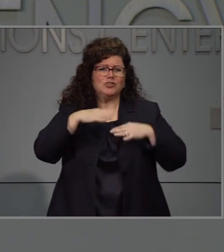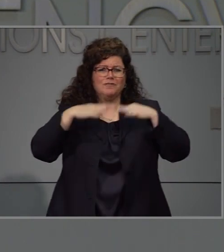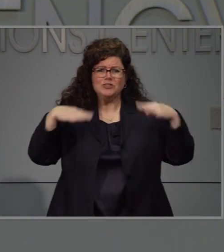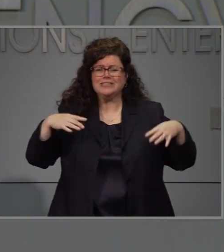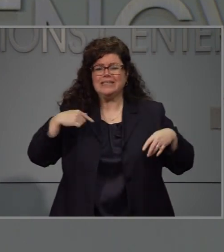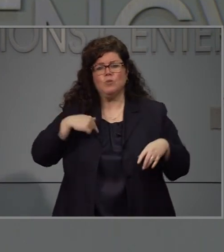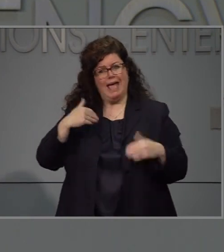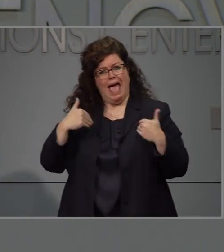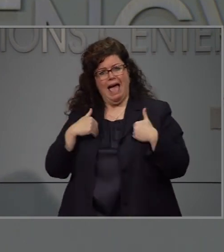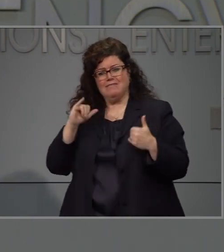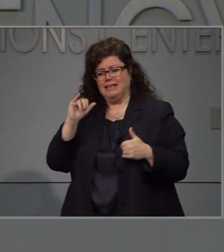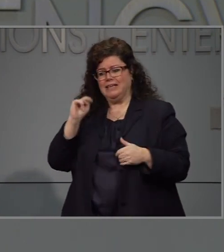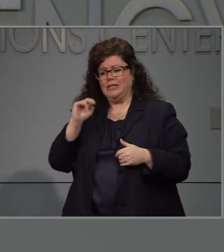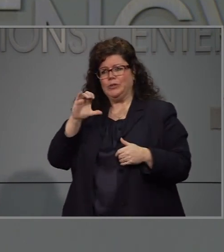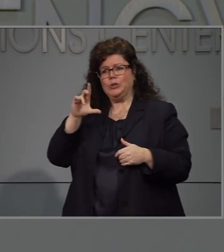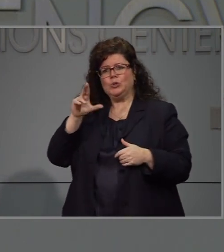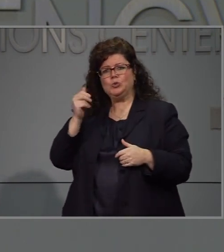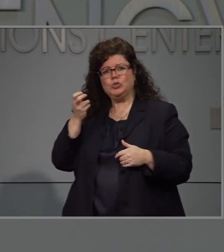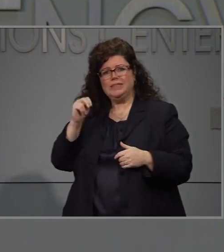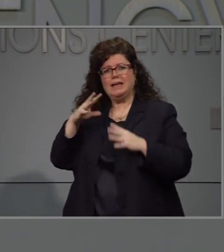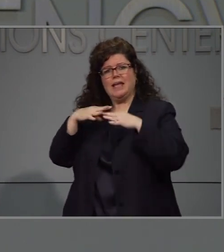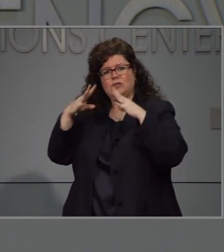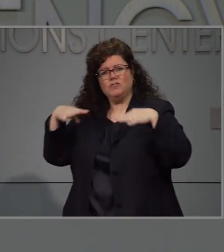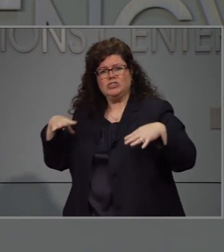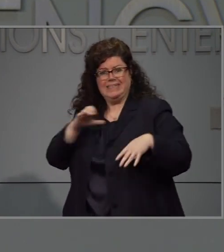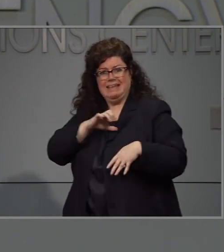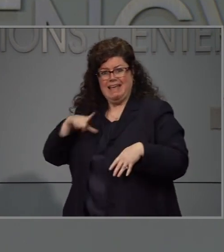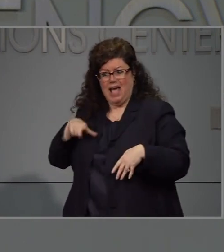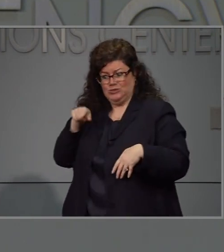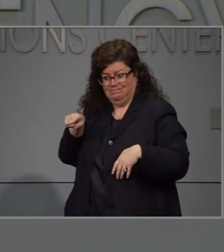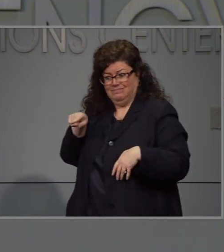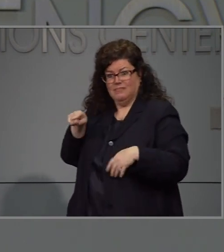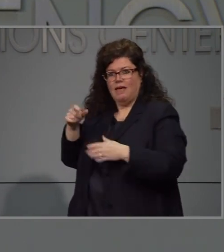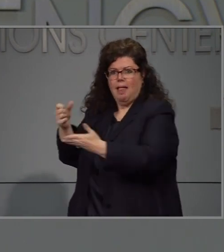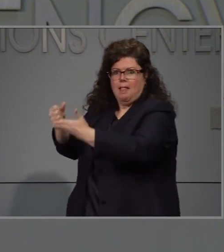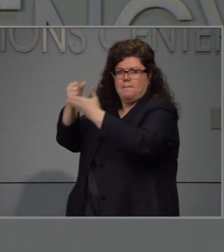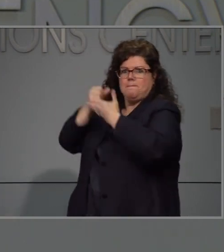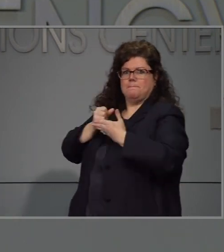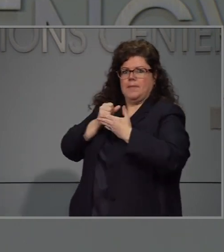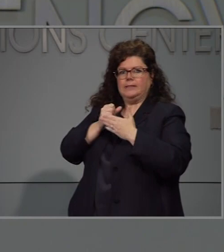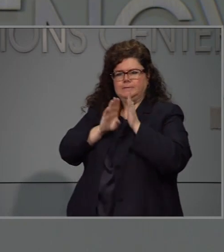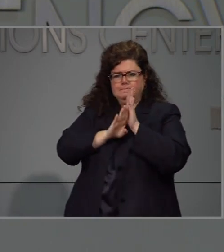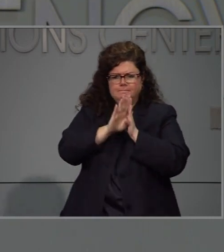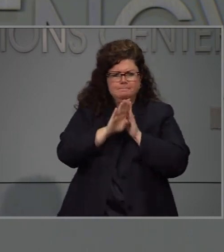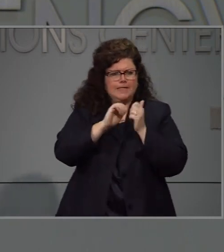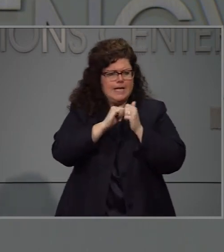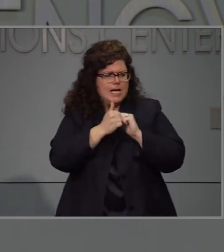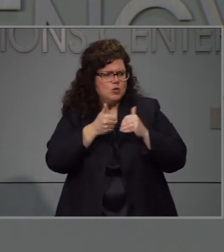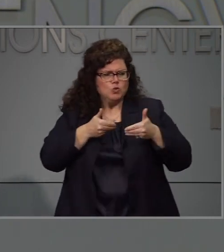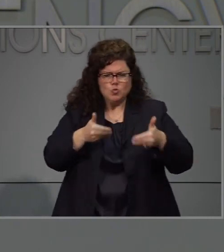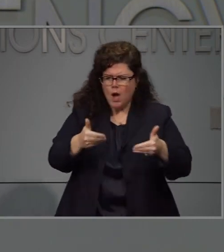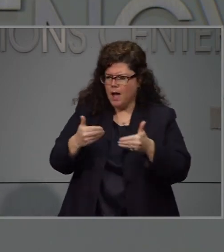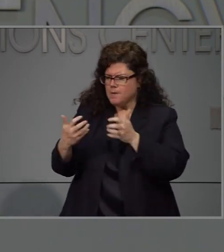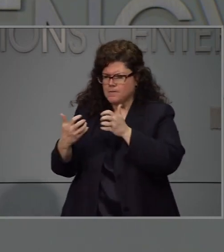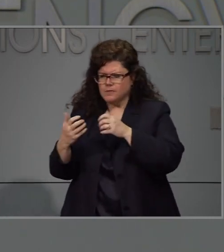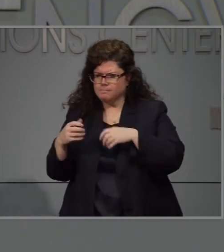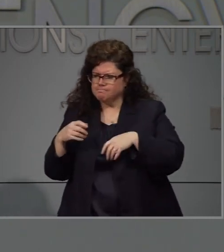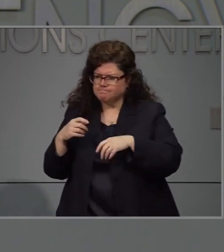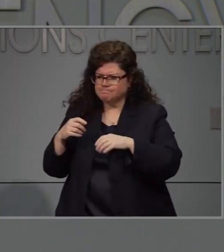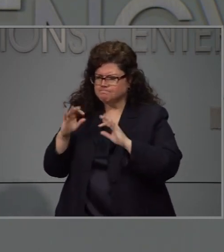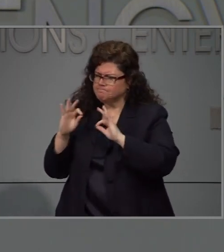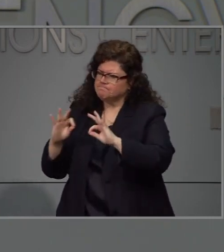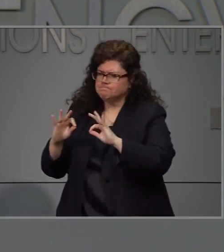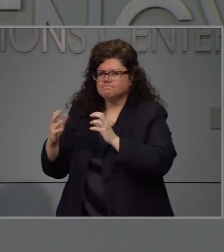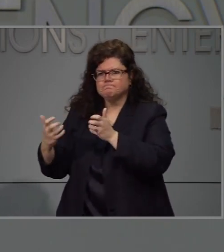muy orgullosa de nuestro equipo y de todo el concilio que está trabajando con los proveedores para asegurar que estamos ofreciendo lo mejor y que la